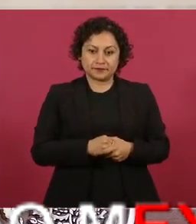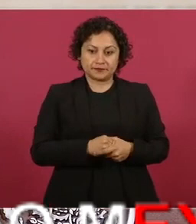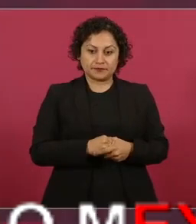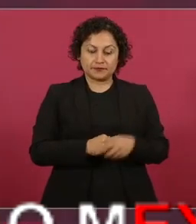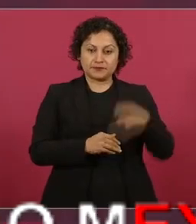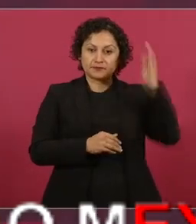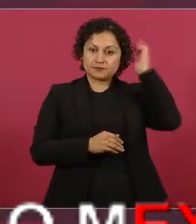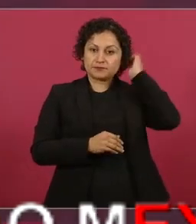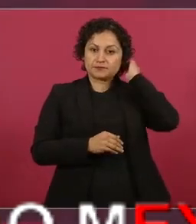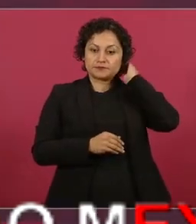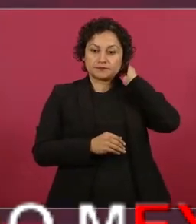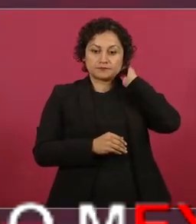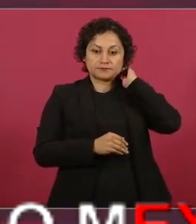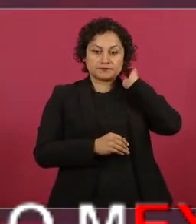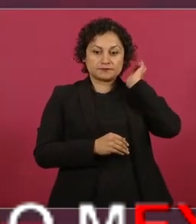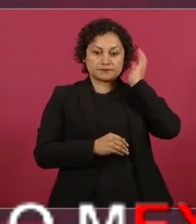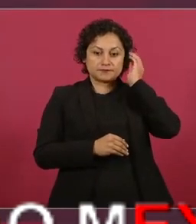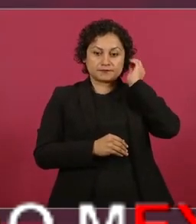no no